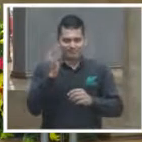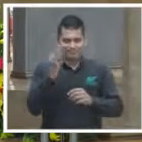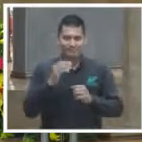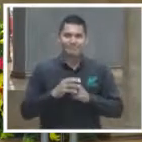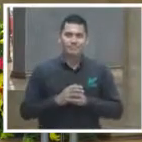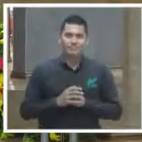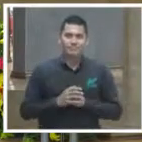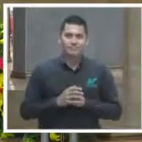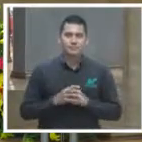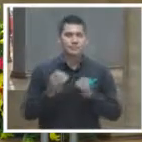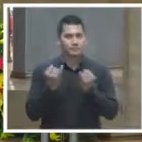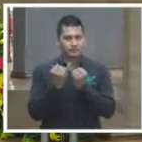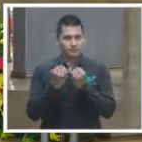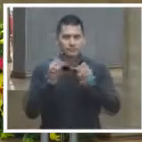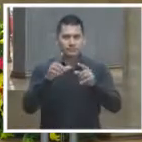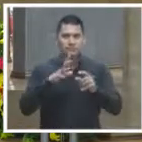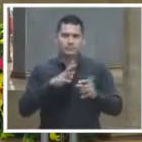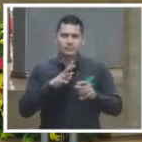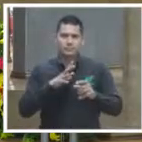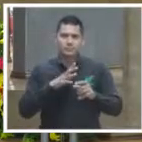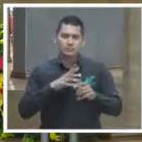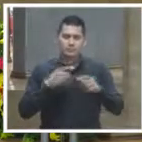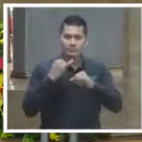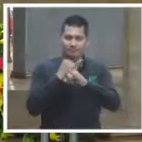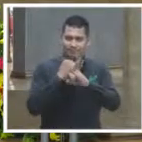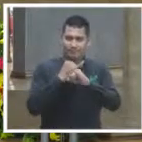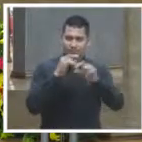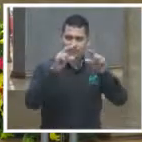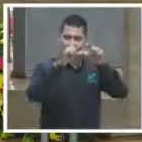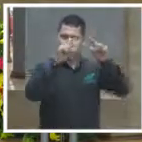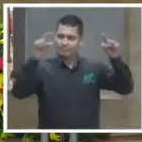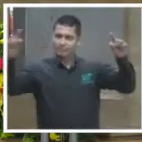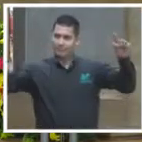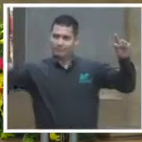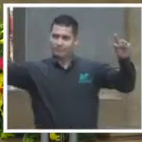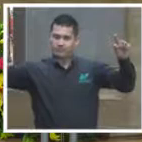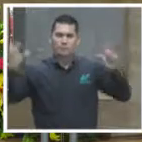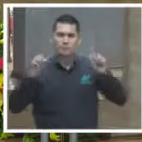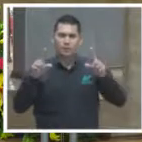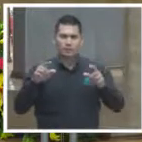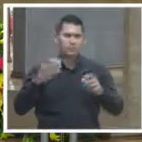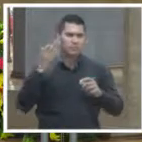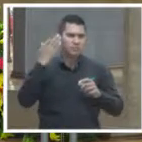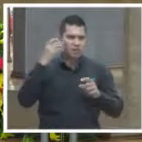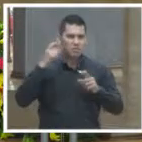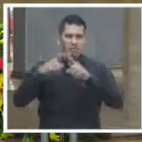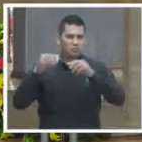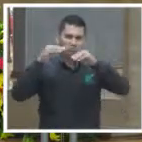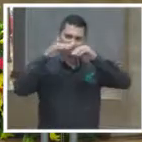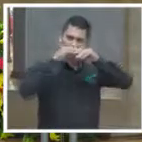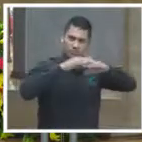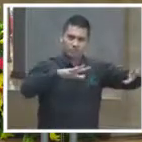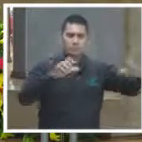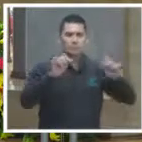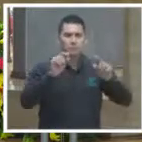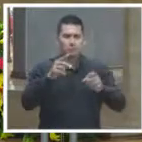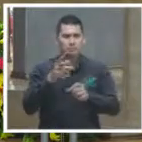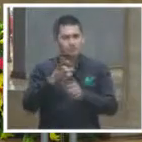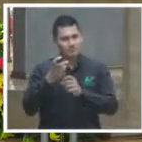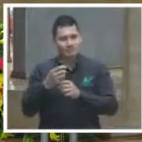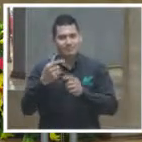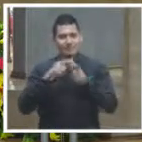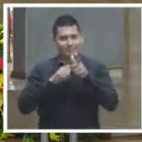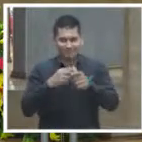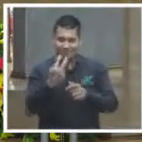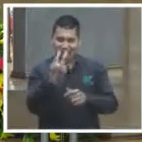y por supuesto en la página oficial del Tribunal Electoral en nuestras redes sociales. También le invitamos a que nos siga en